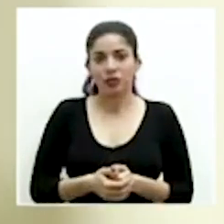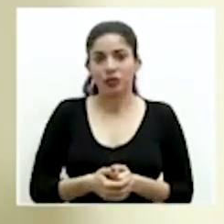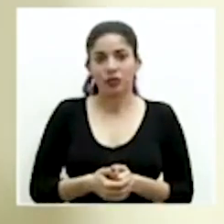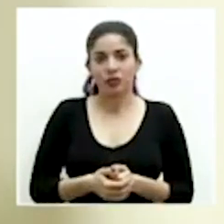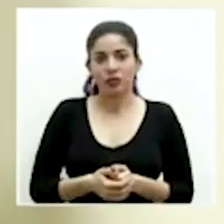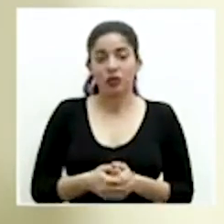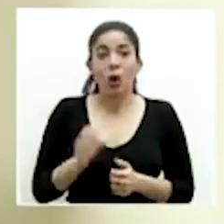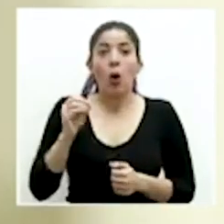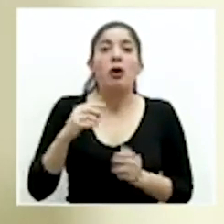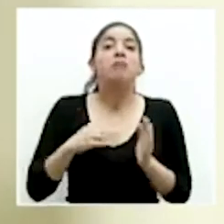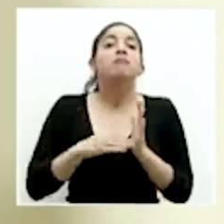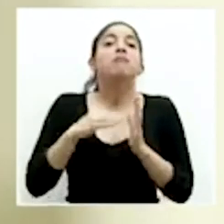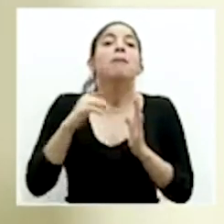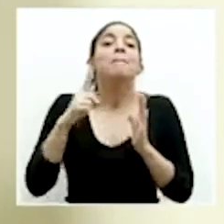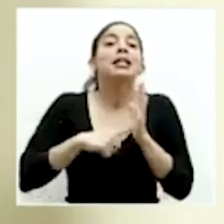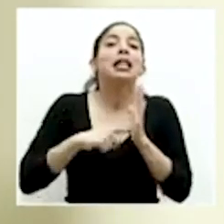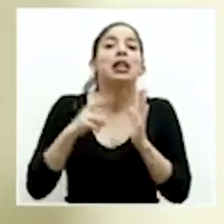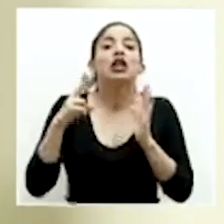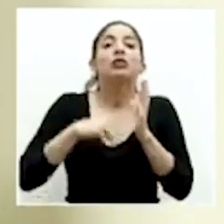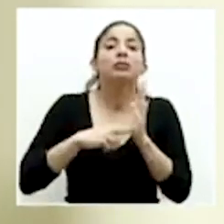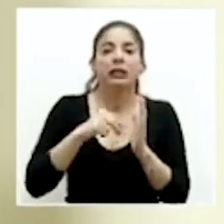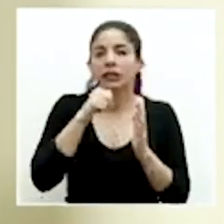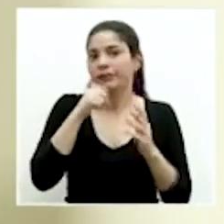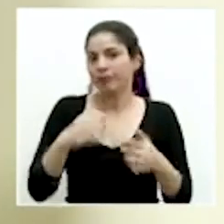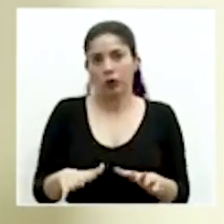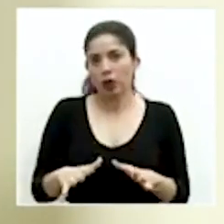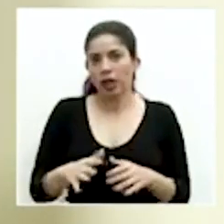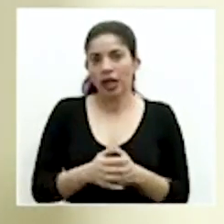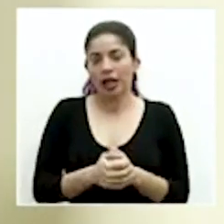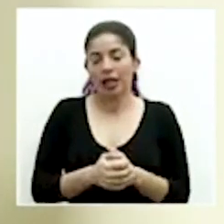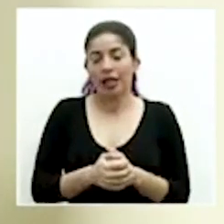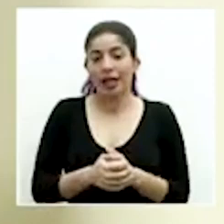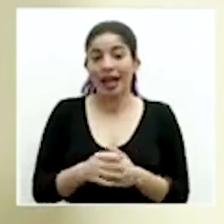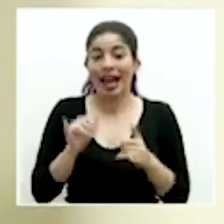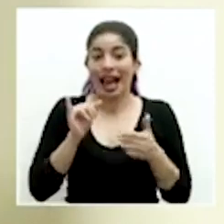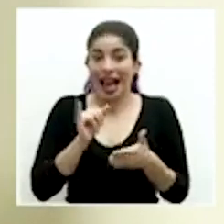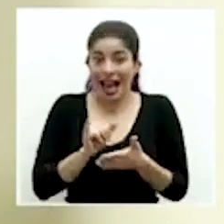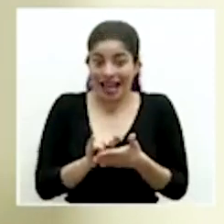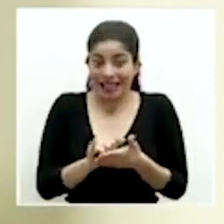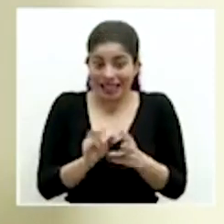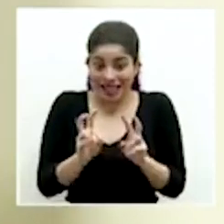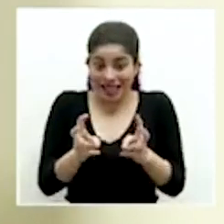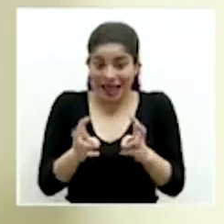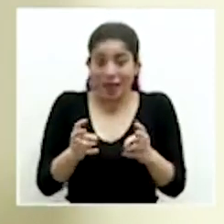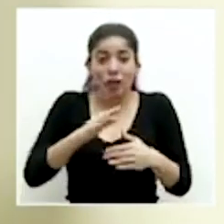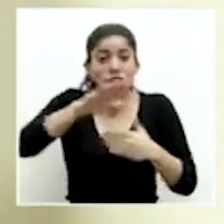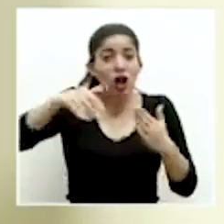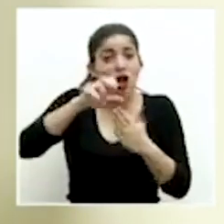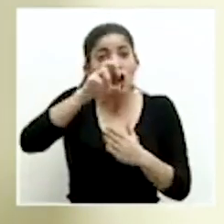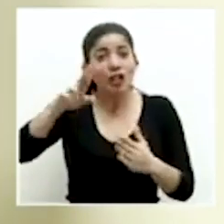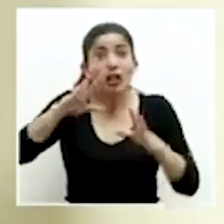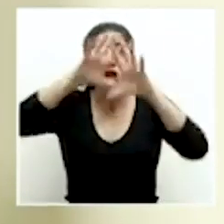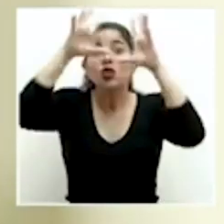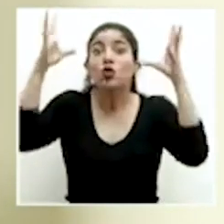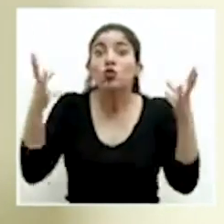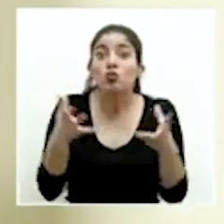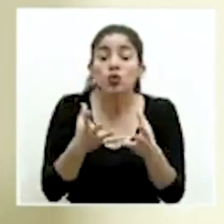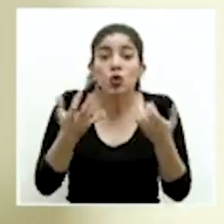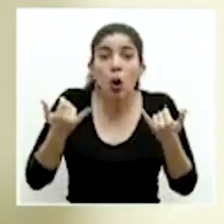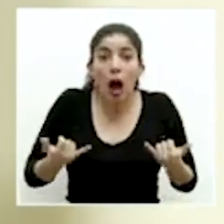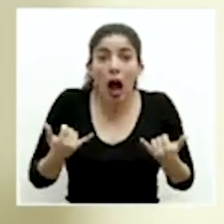o incluso por miles. Y en eso es en lo que estamos todos. En realidad, Costa Rica, el mundo está girando en torno